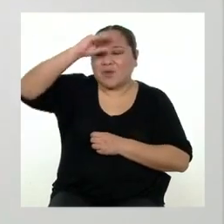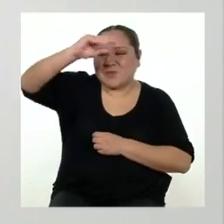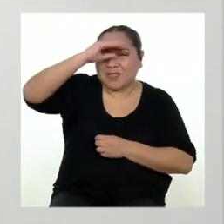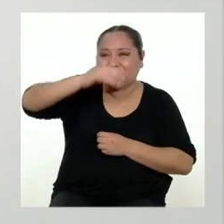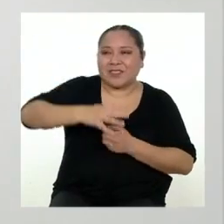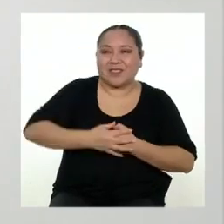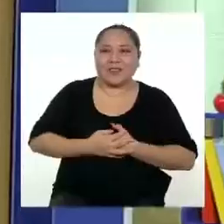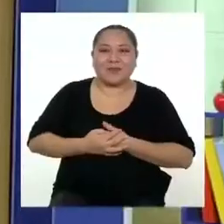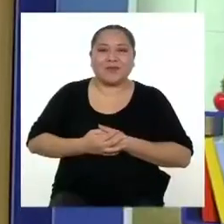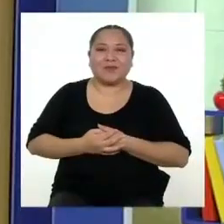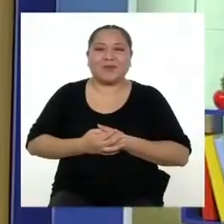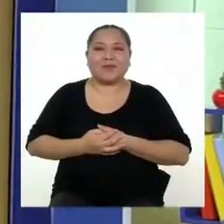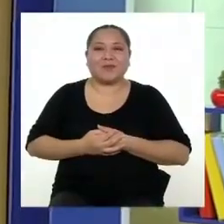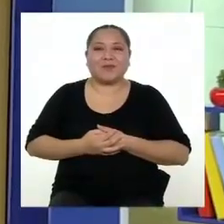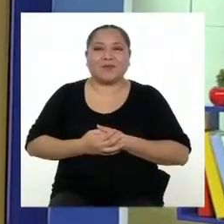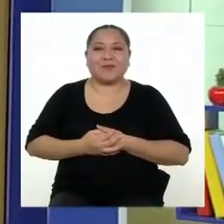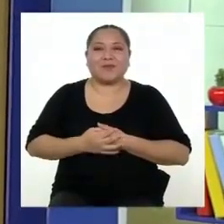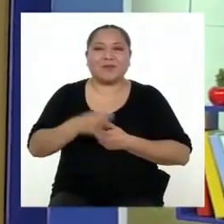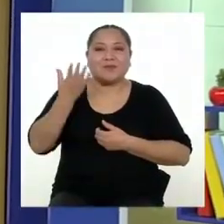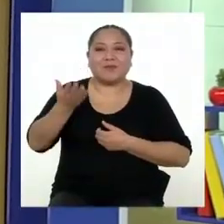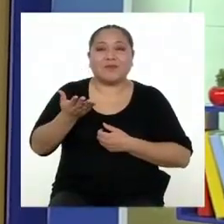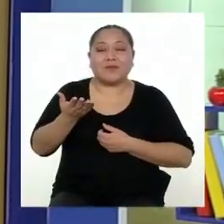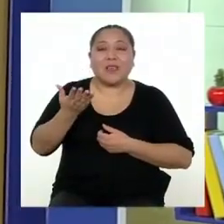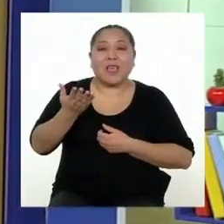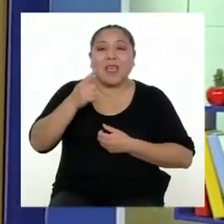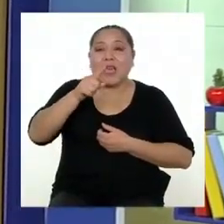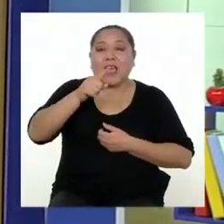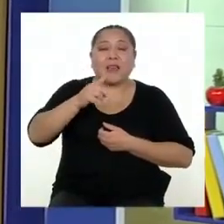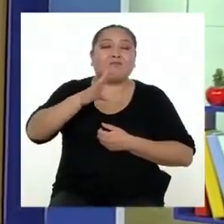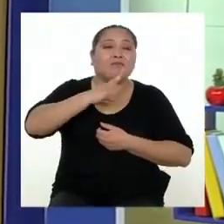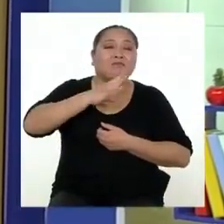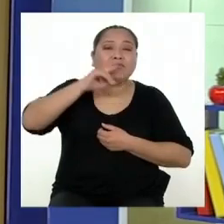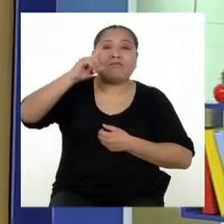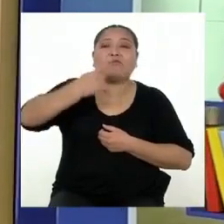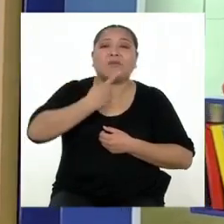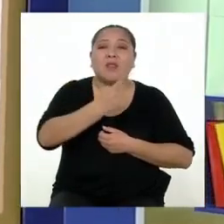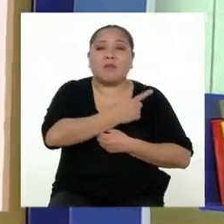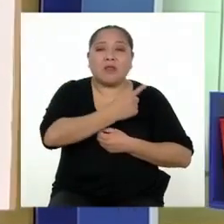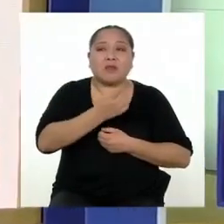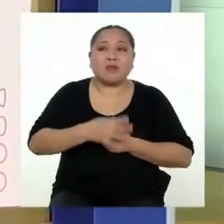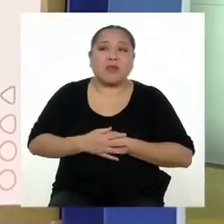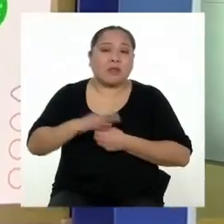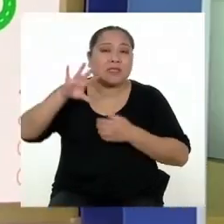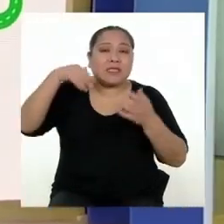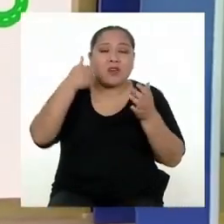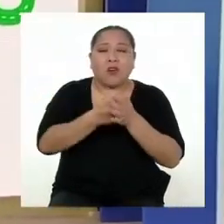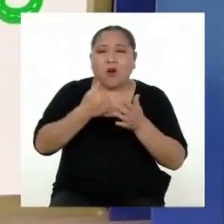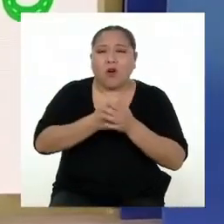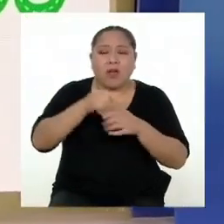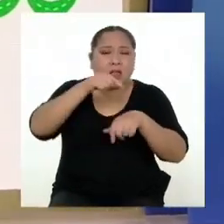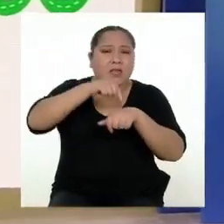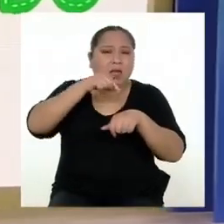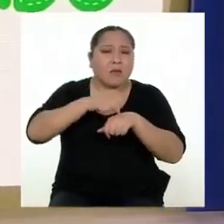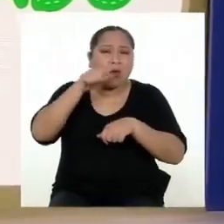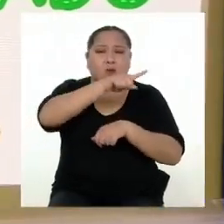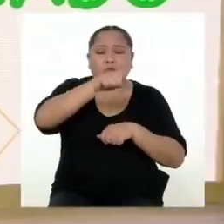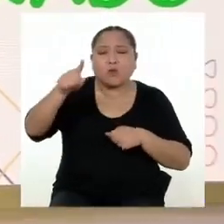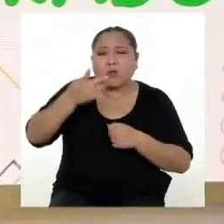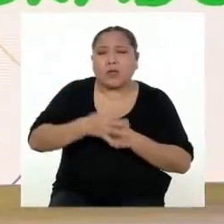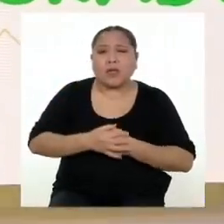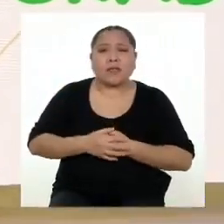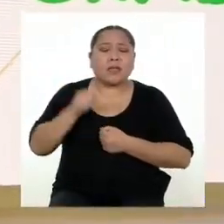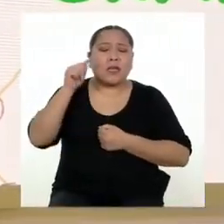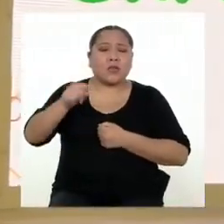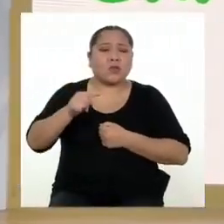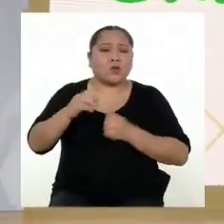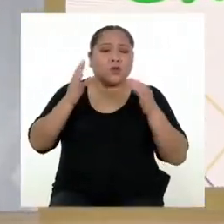chicas y chicos! Muy bien, chicas y chicos de Primera de Secundaria llegó el momento en el que ustedes